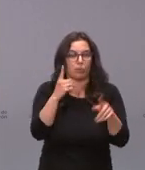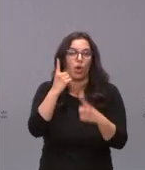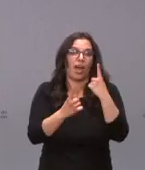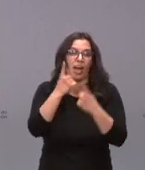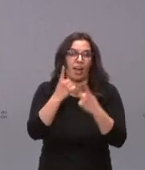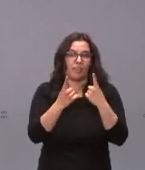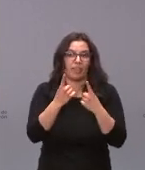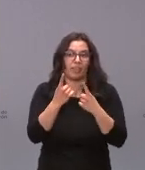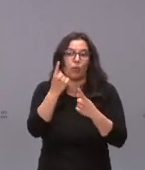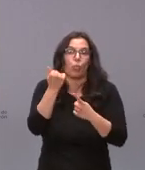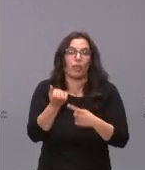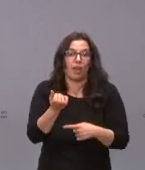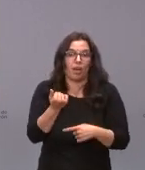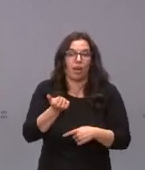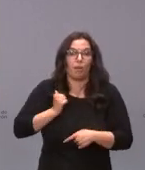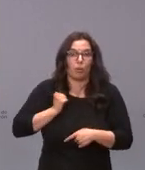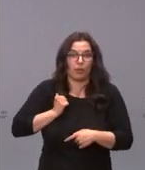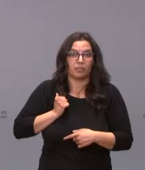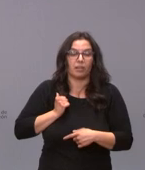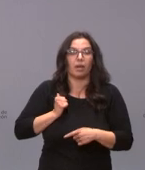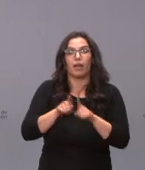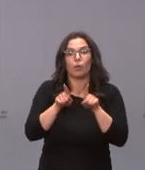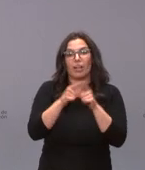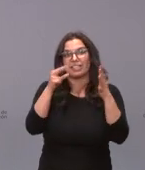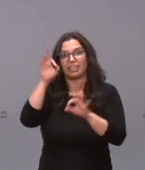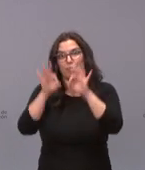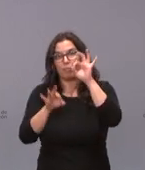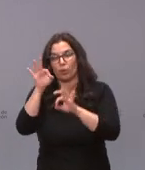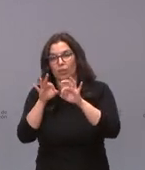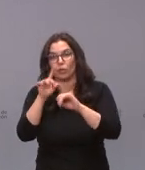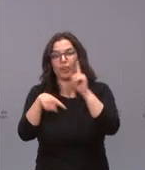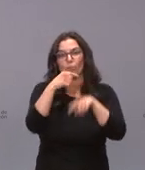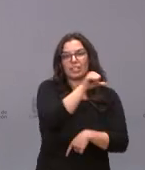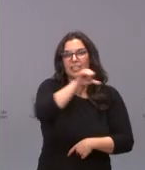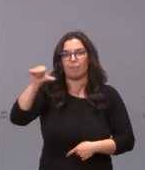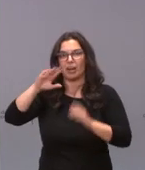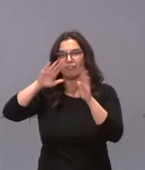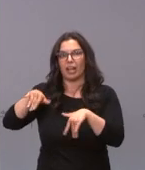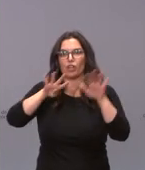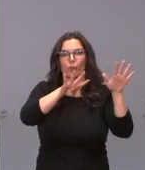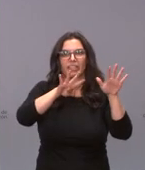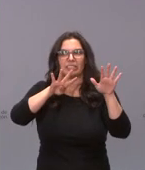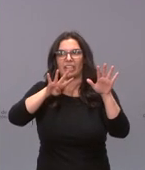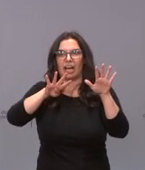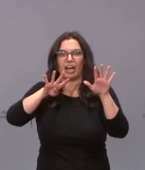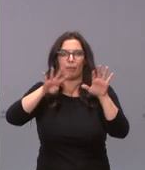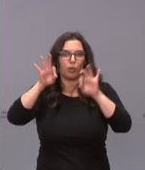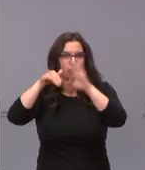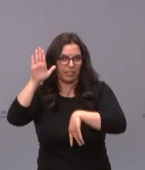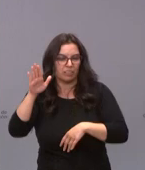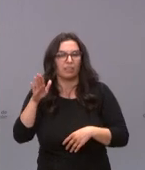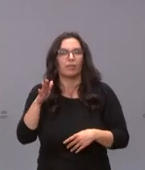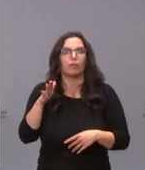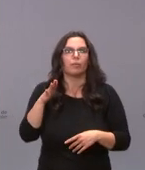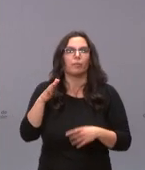suelen aprovecharse, que es el día que llega la vacuna para decir que hemos puesto el 70% y luego al final de la semana hemos puesto el 90 y tantos. Habitualmente hay quien